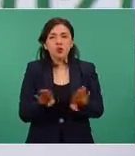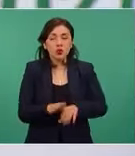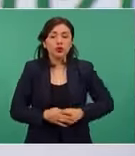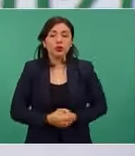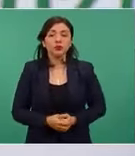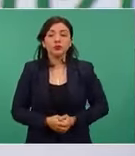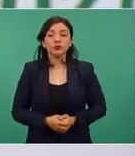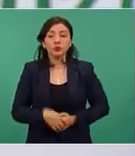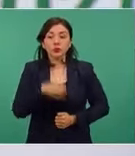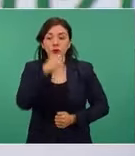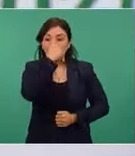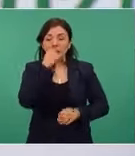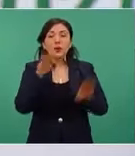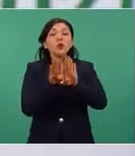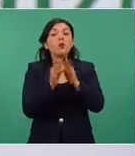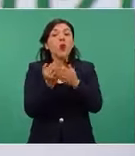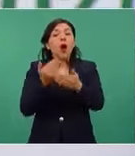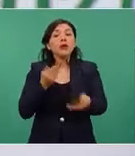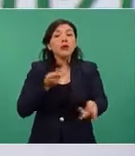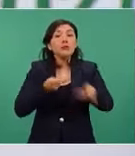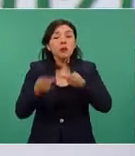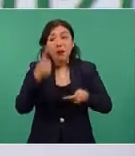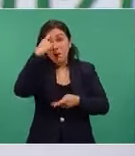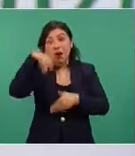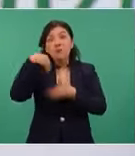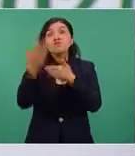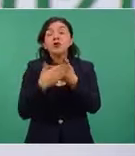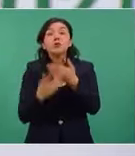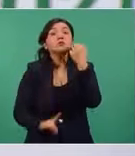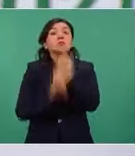¿Cómo nos preparamos para la próxima pandemia?